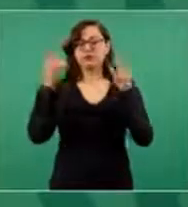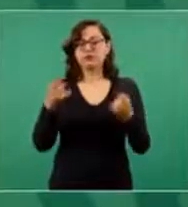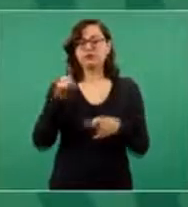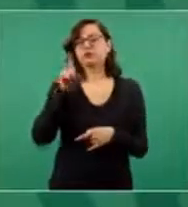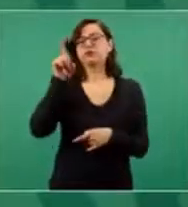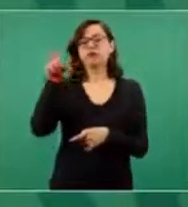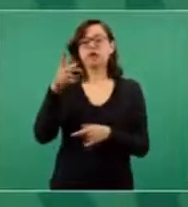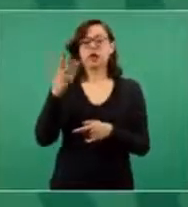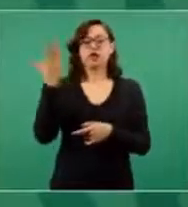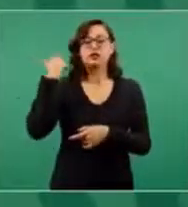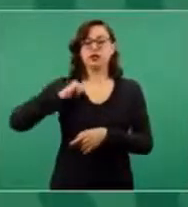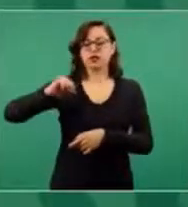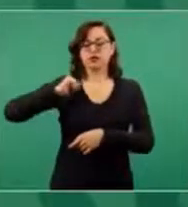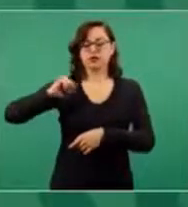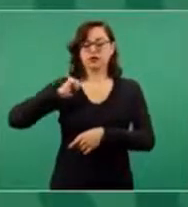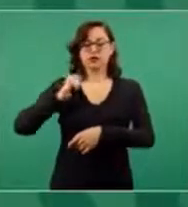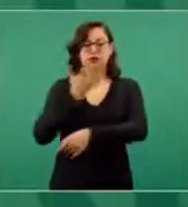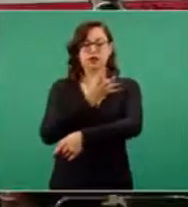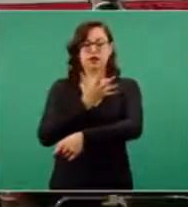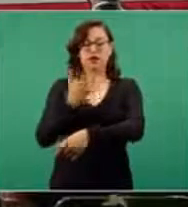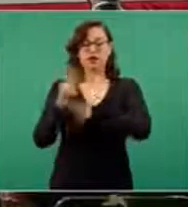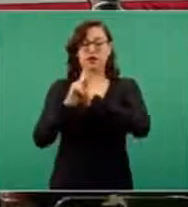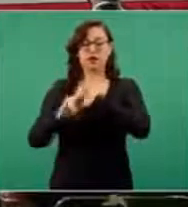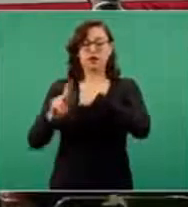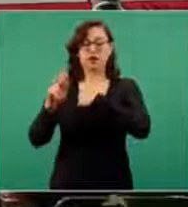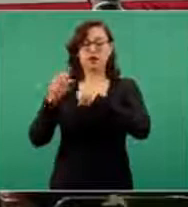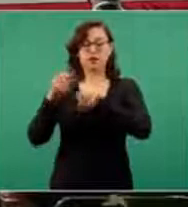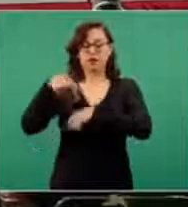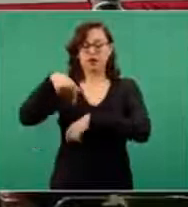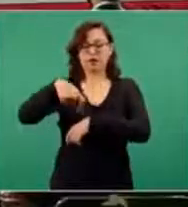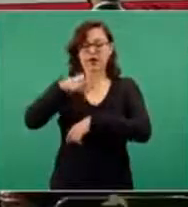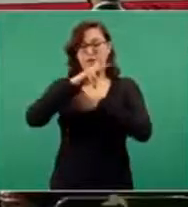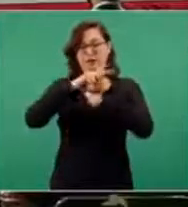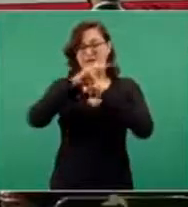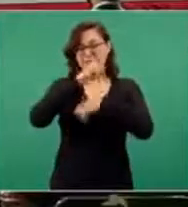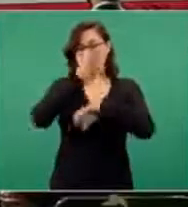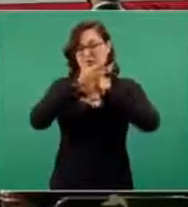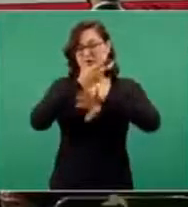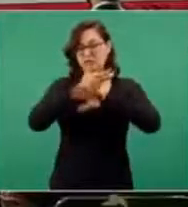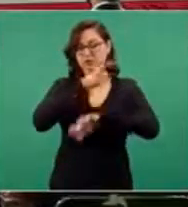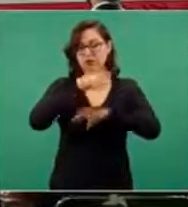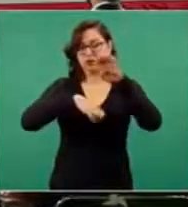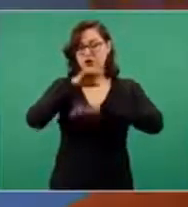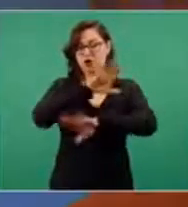Madero intervino el embajador de Estados Unidos, Wilson,